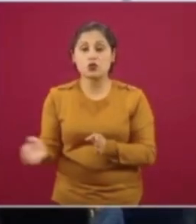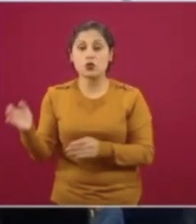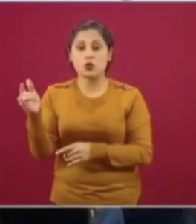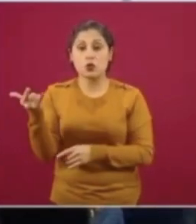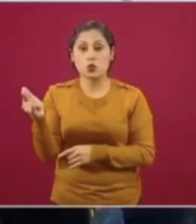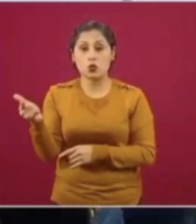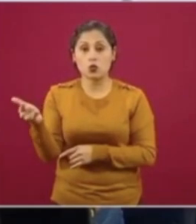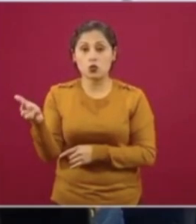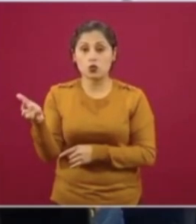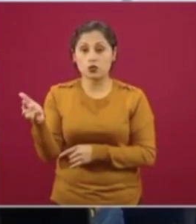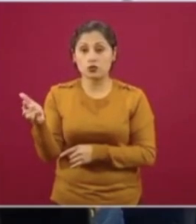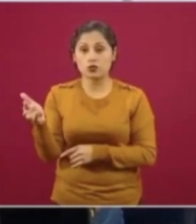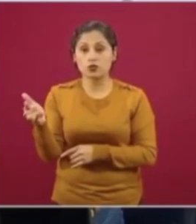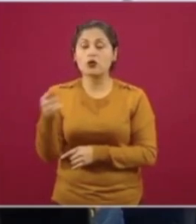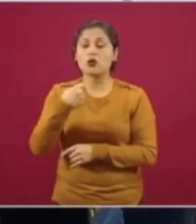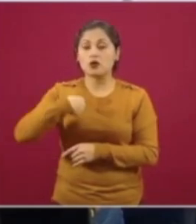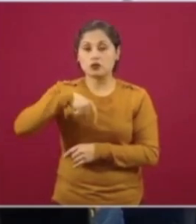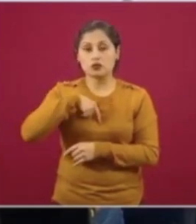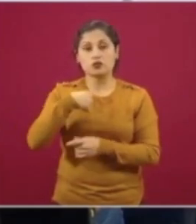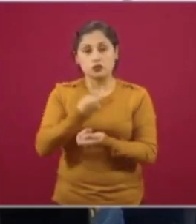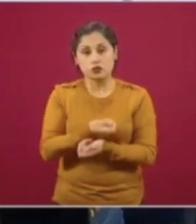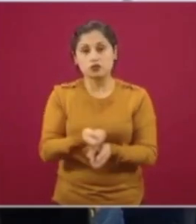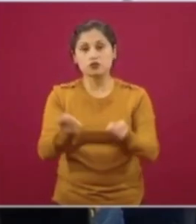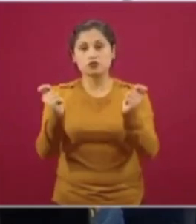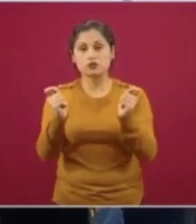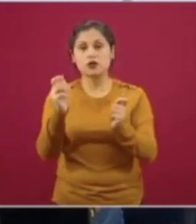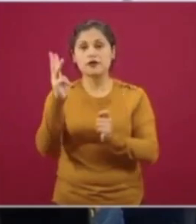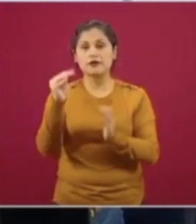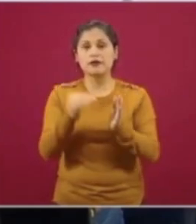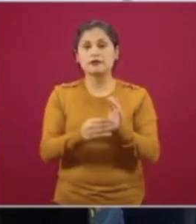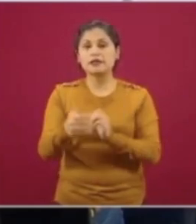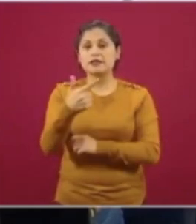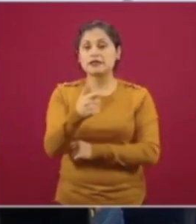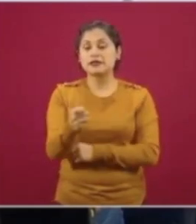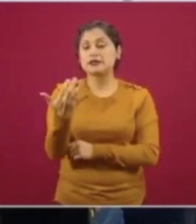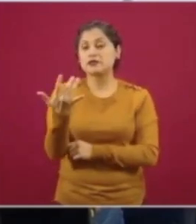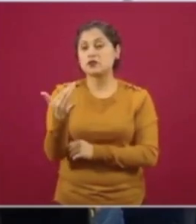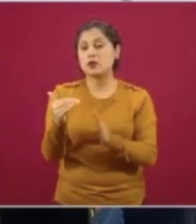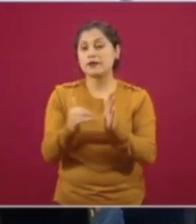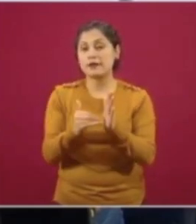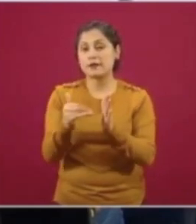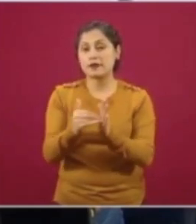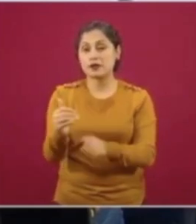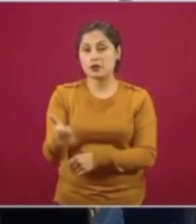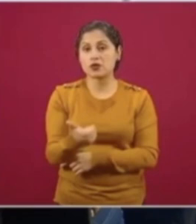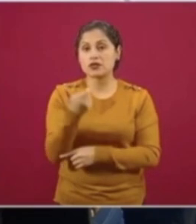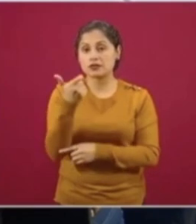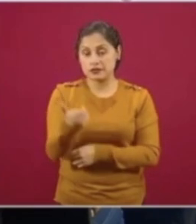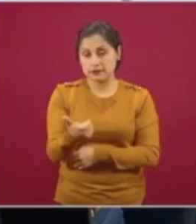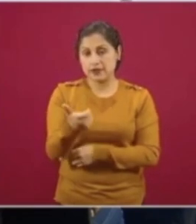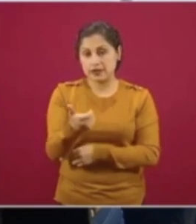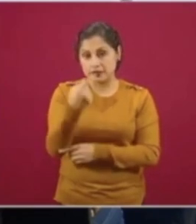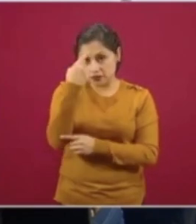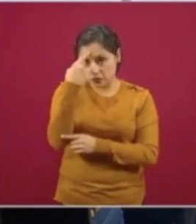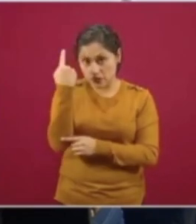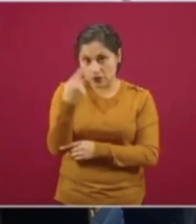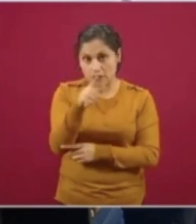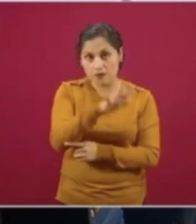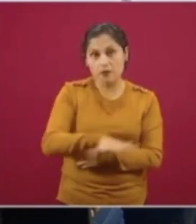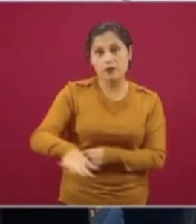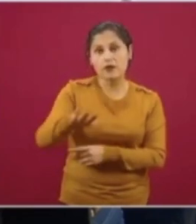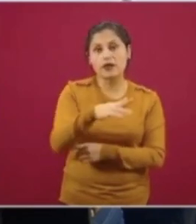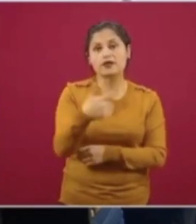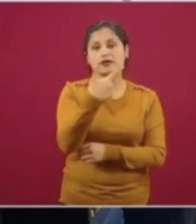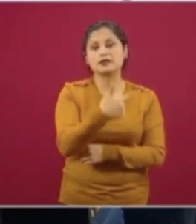dispersaremos tres mil setecientos cincuenta millones de pesos a favor de setecientos